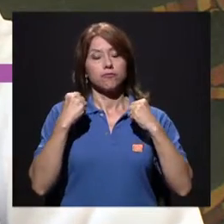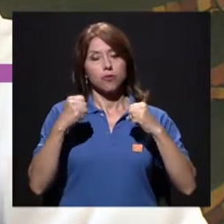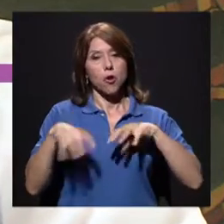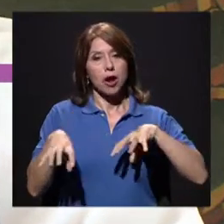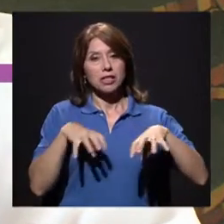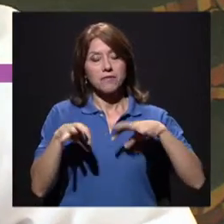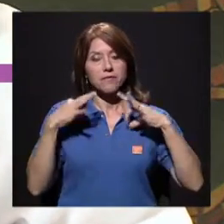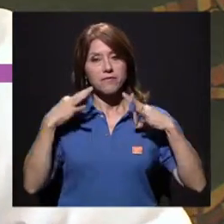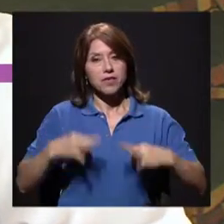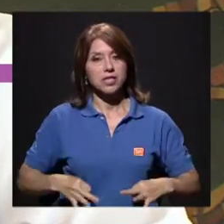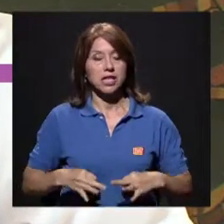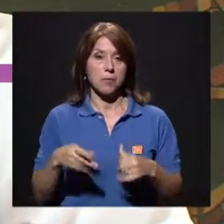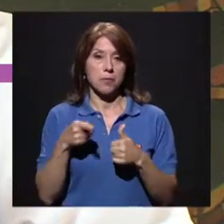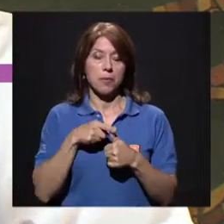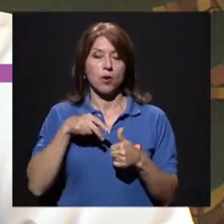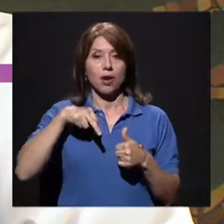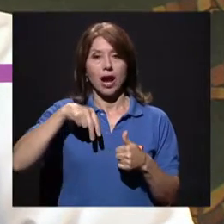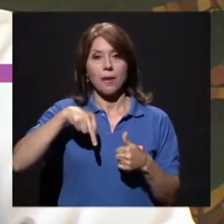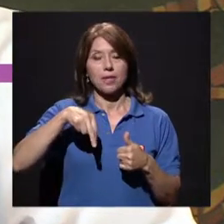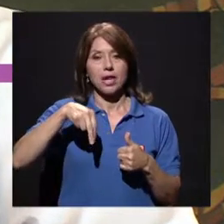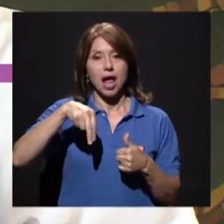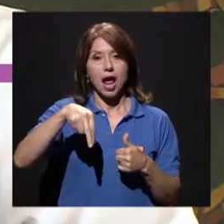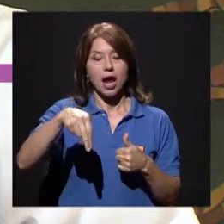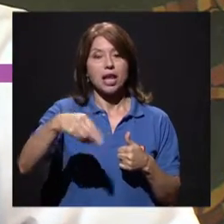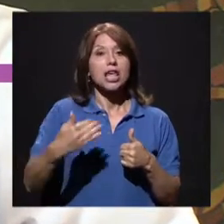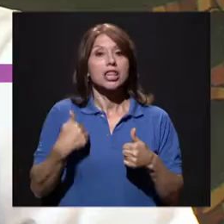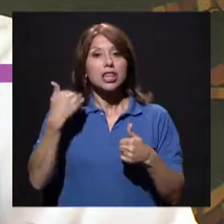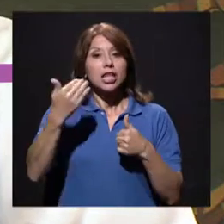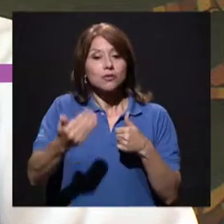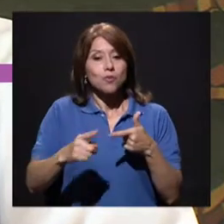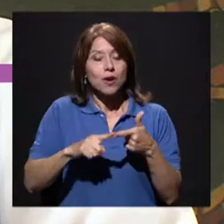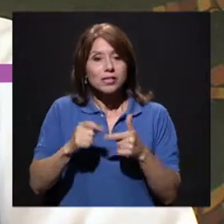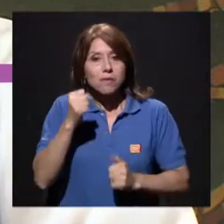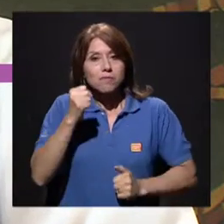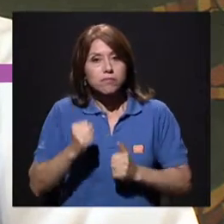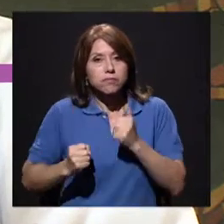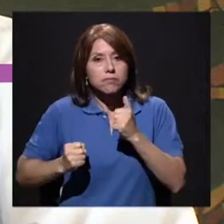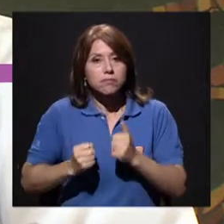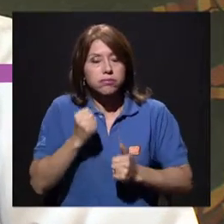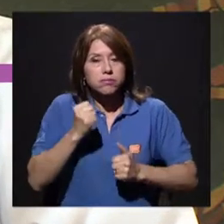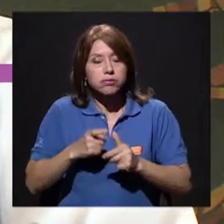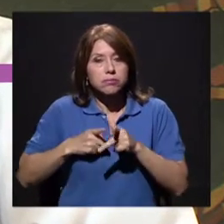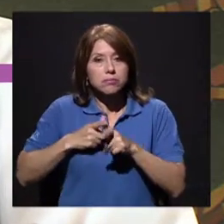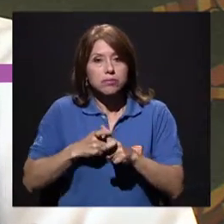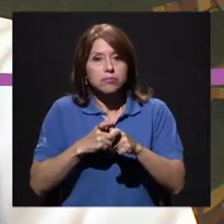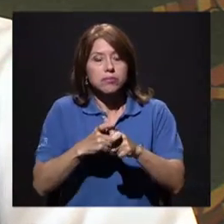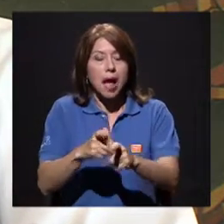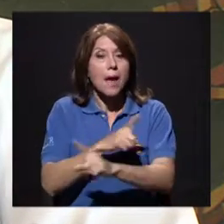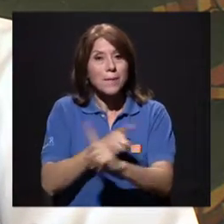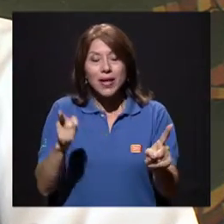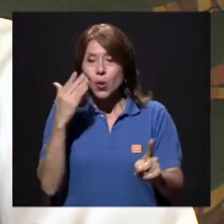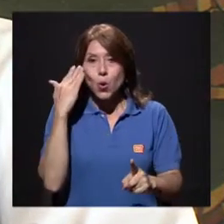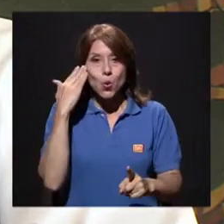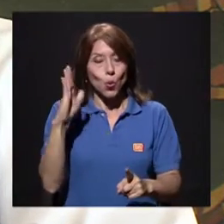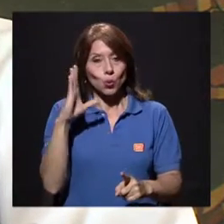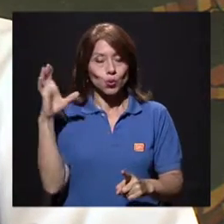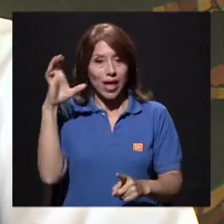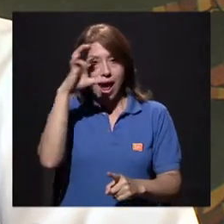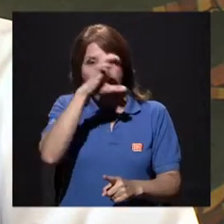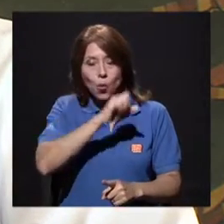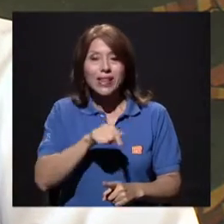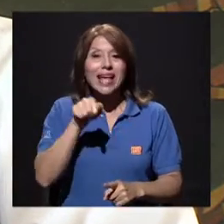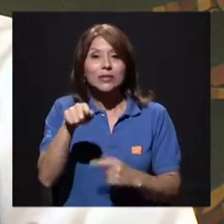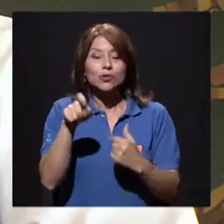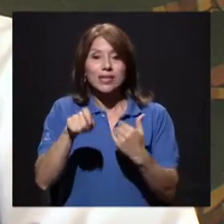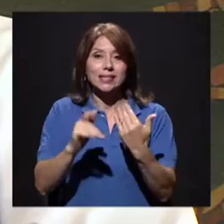popularmente, nada más se tiran, ¿verdad? Y creen que eso no conlleva, pues, un procedimiento o una técnica,